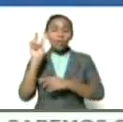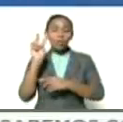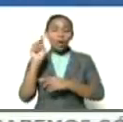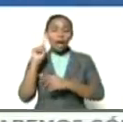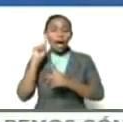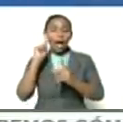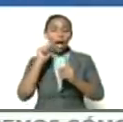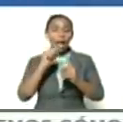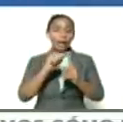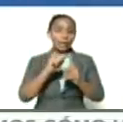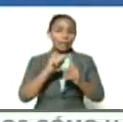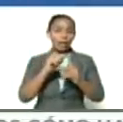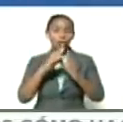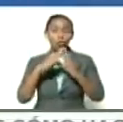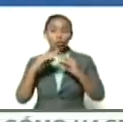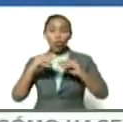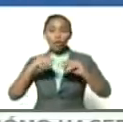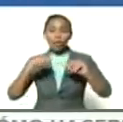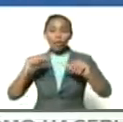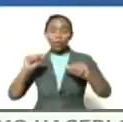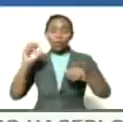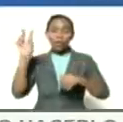hacia el occidente hacia el sur